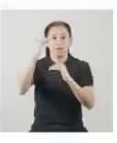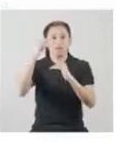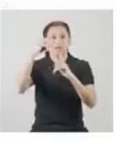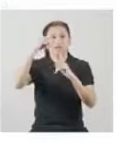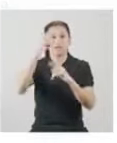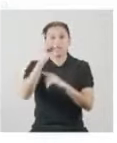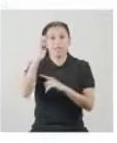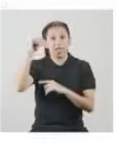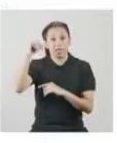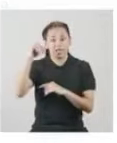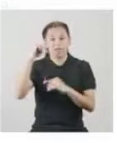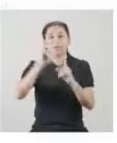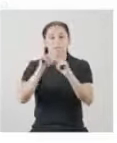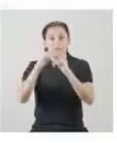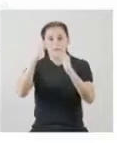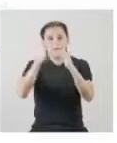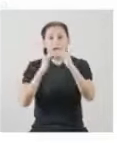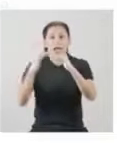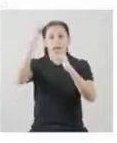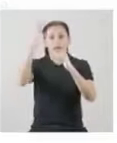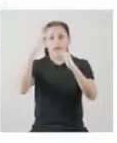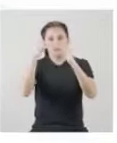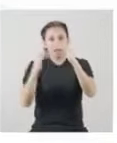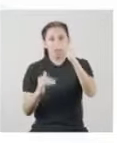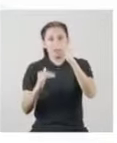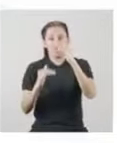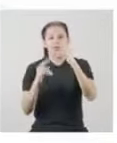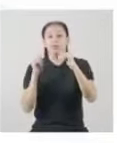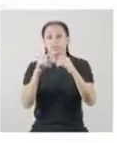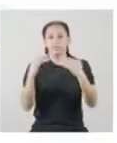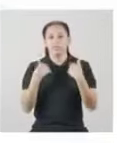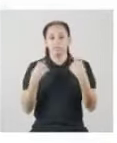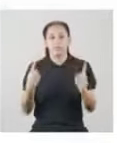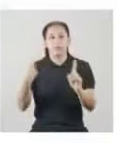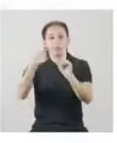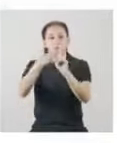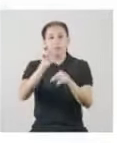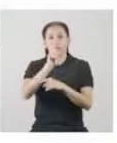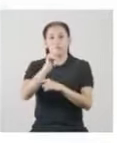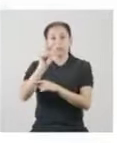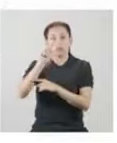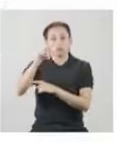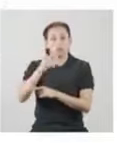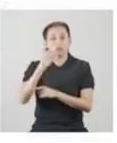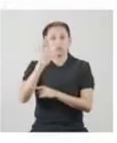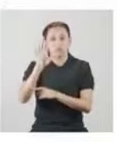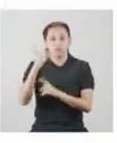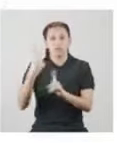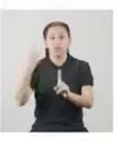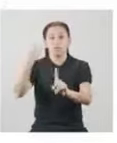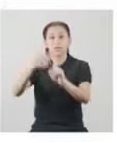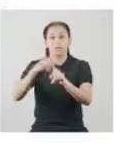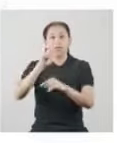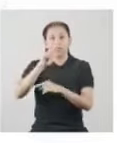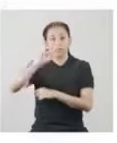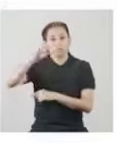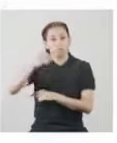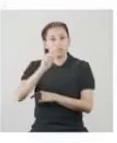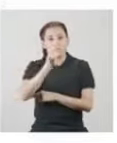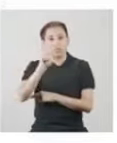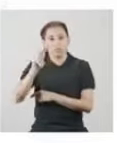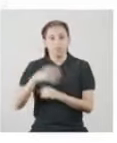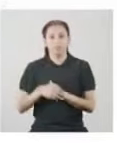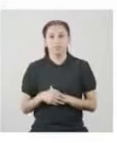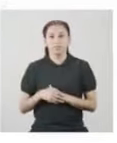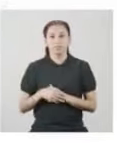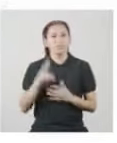desviación estándar por encima y por debajo de este valor. Ello implica sumar 22,5 más 2